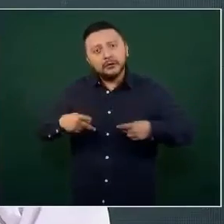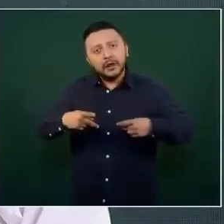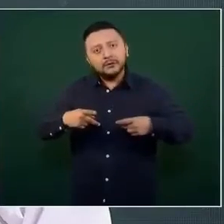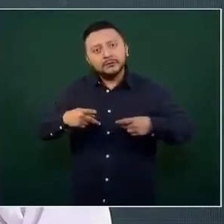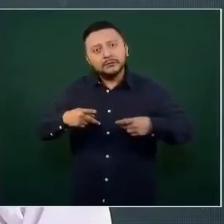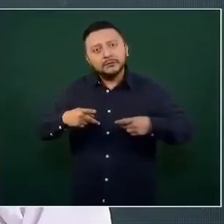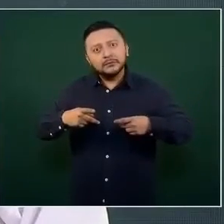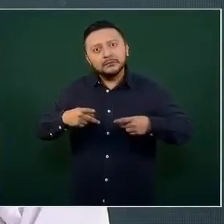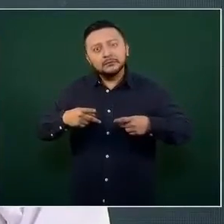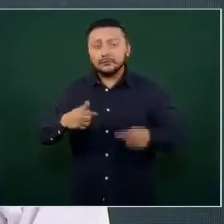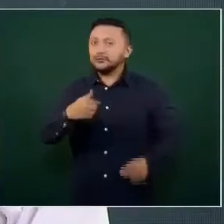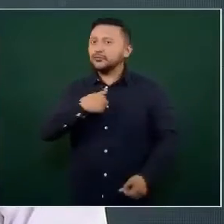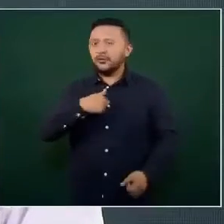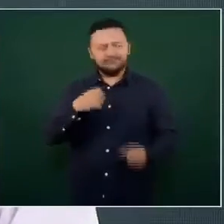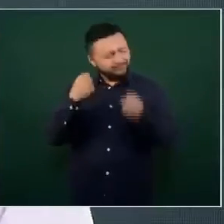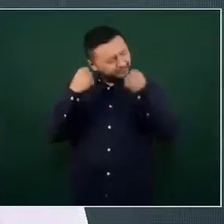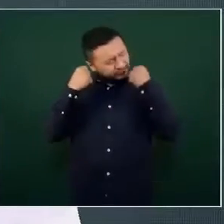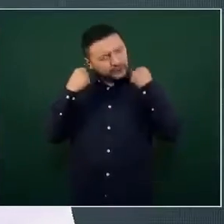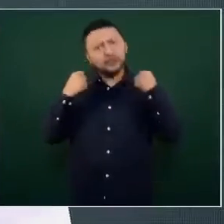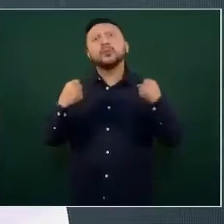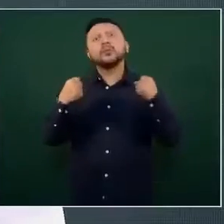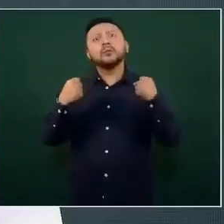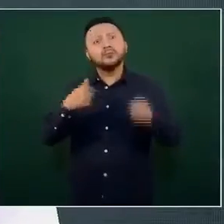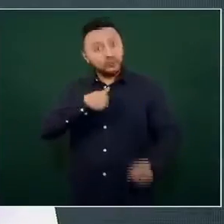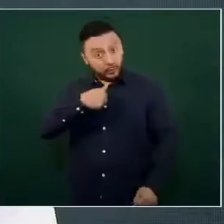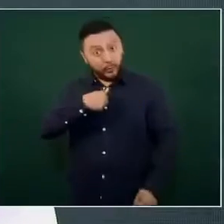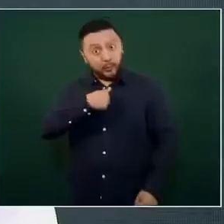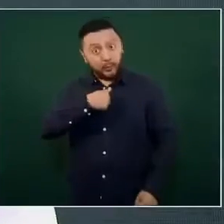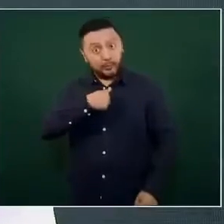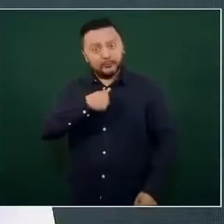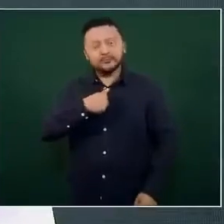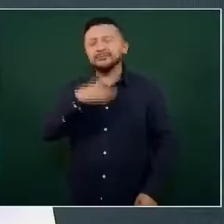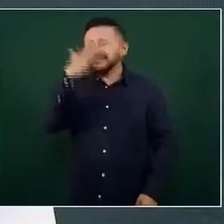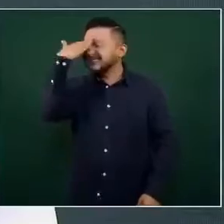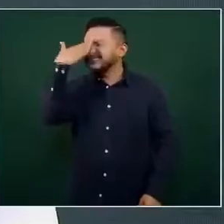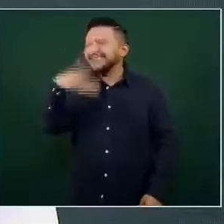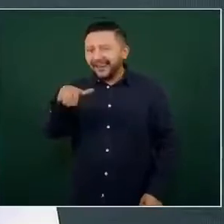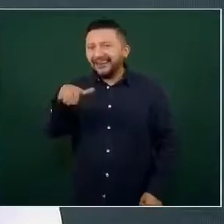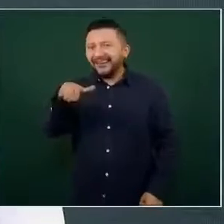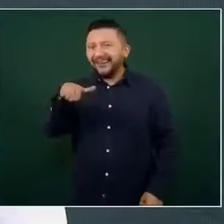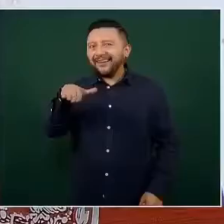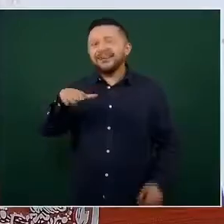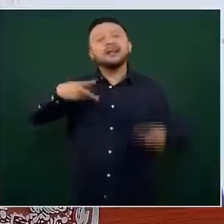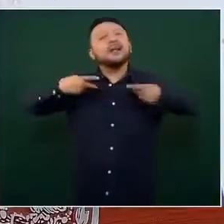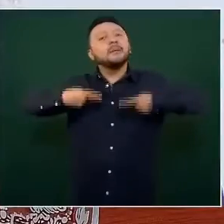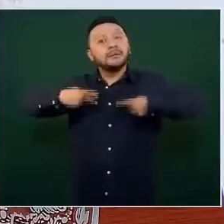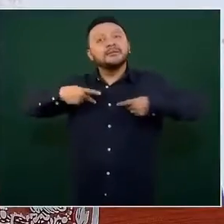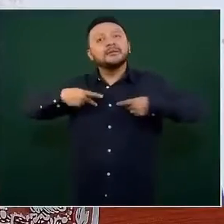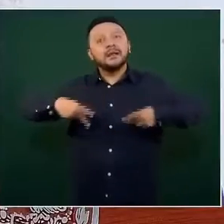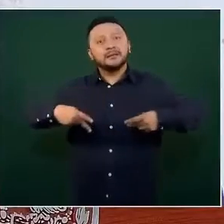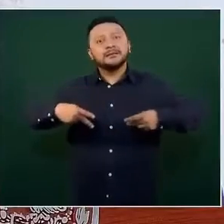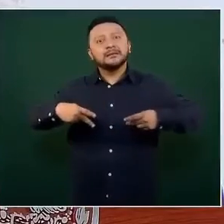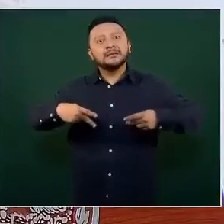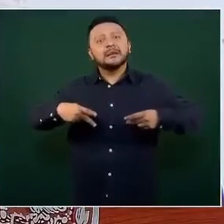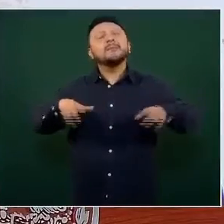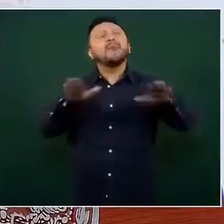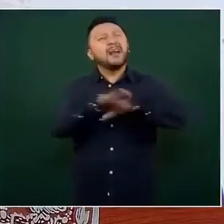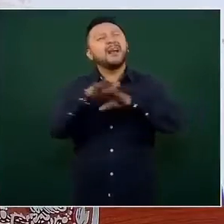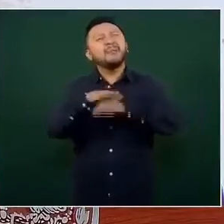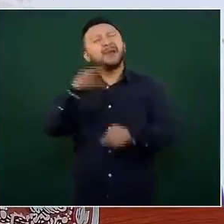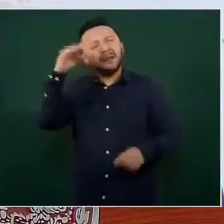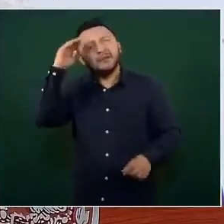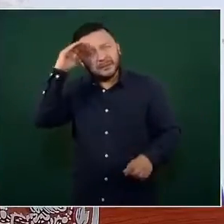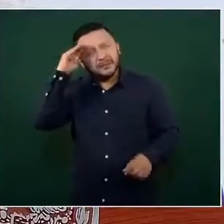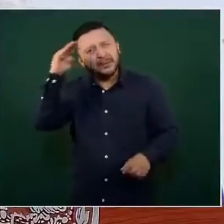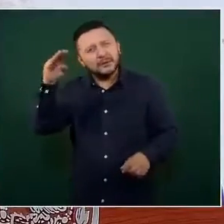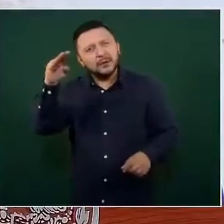Entonces, yo estoy seguro que la gente va a ir como lo ha venido haciendo,